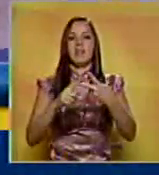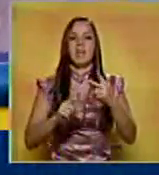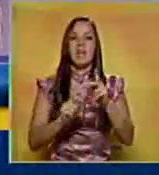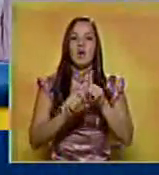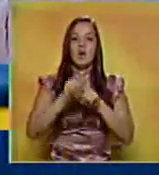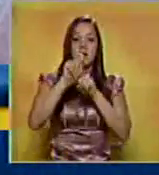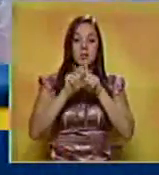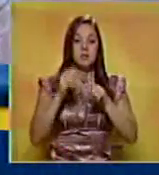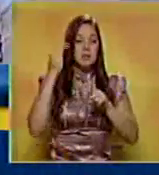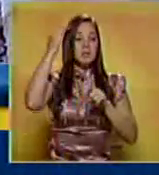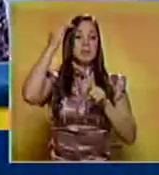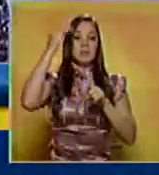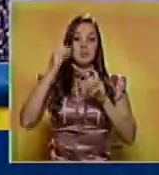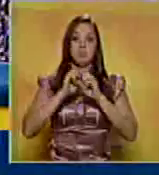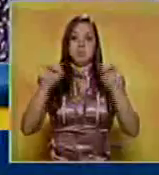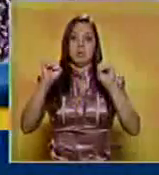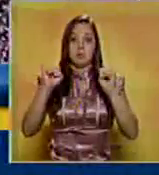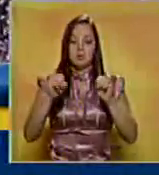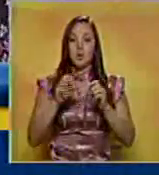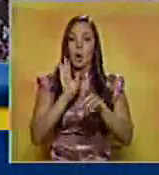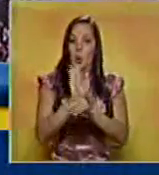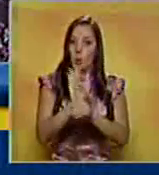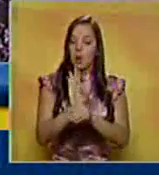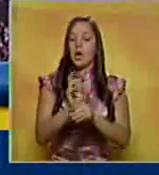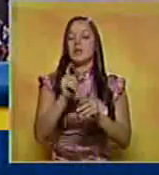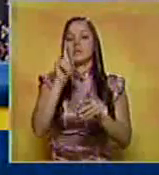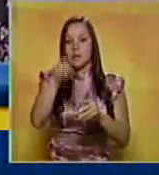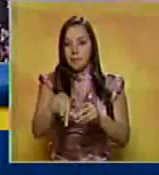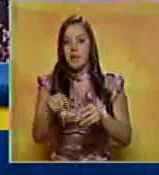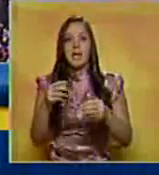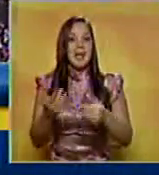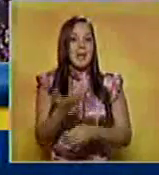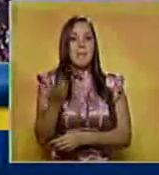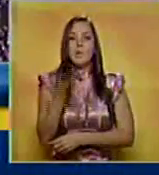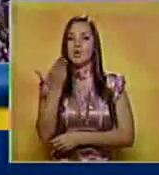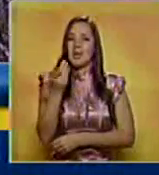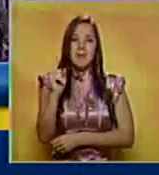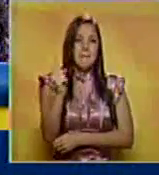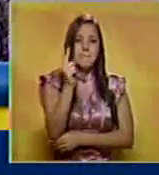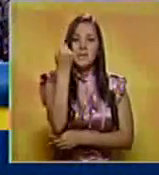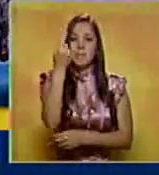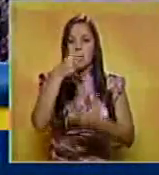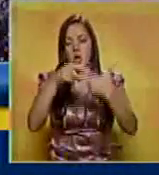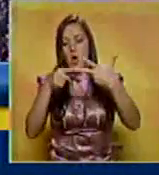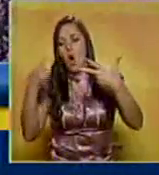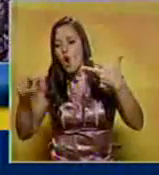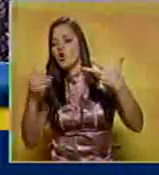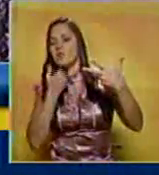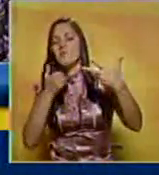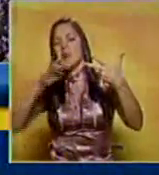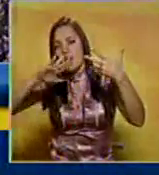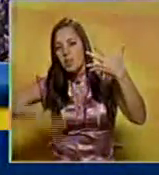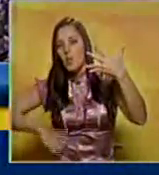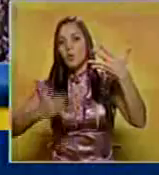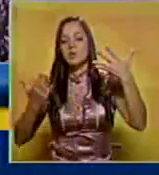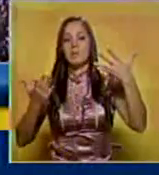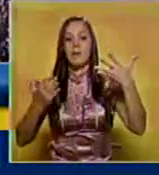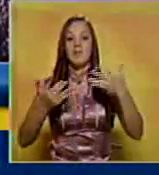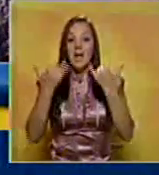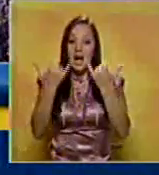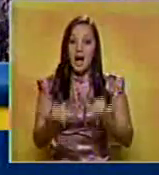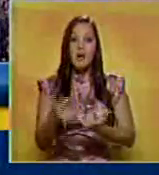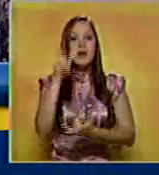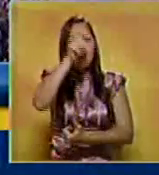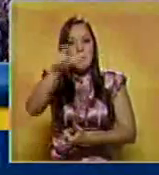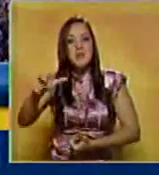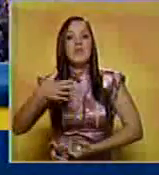primeras o el proyecto piloto con lo que arranca este sistema de medicamentos, que ahora las personas pueden a través de un registro en las